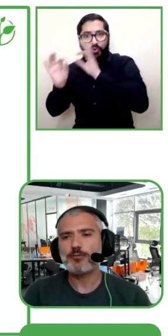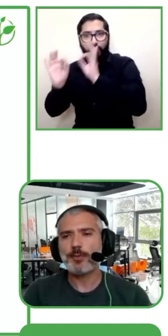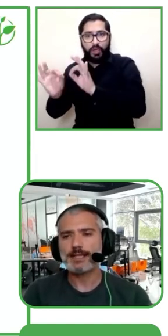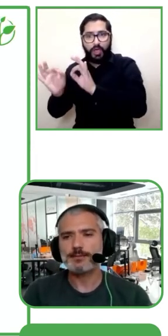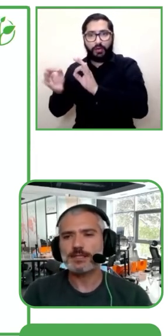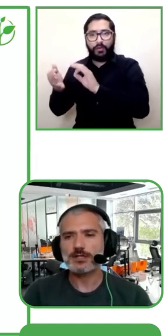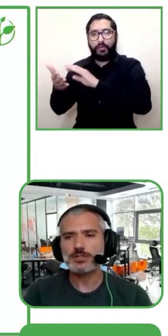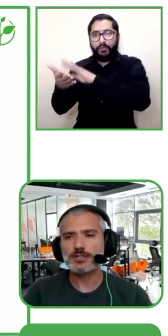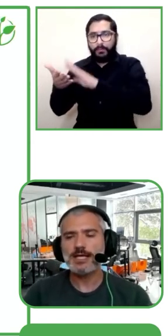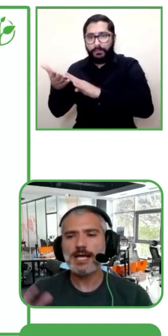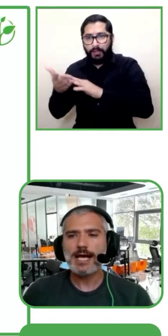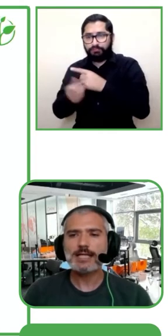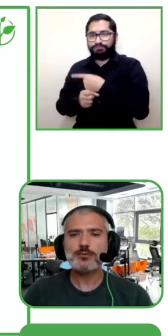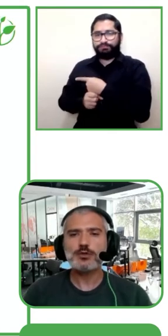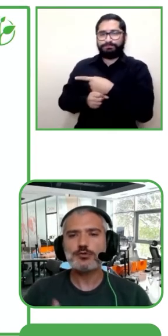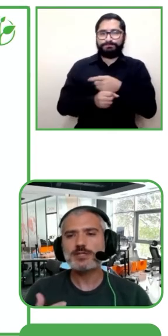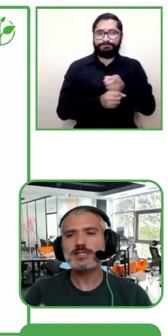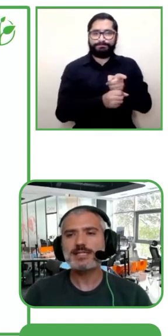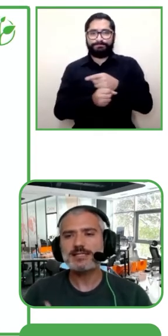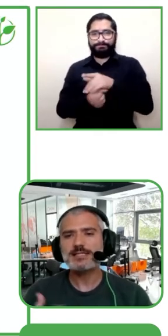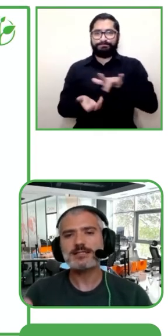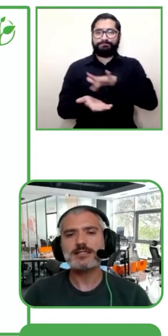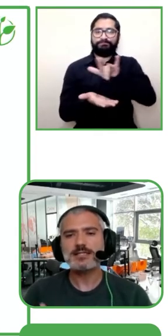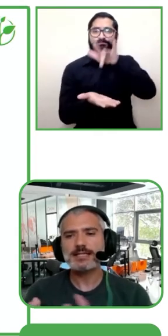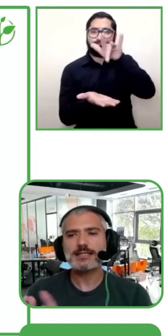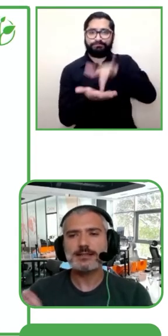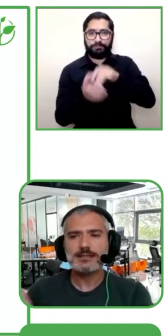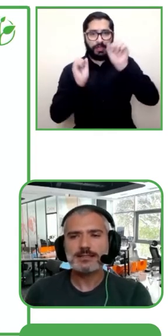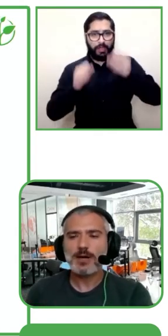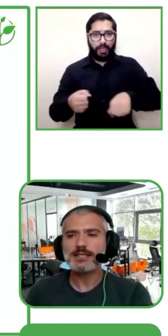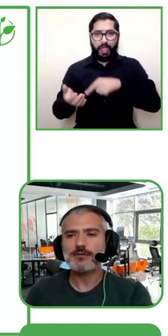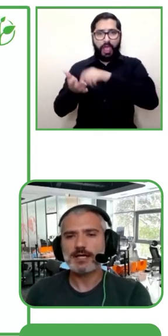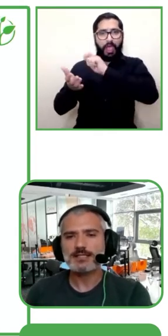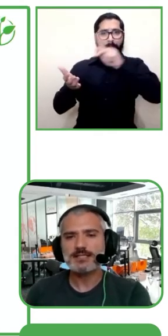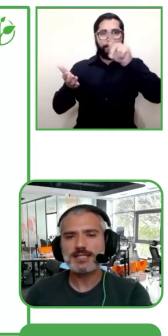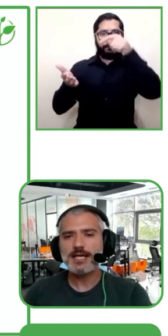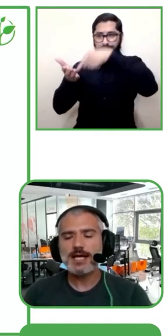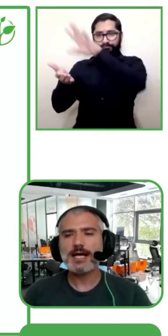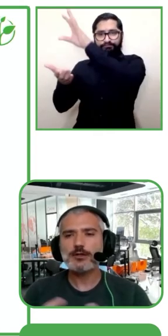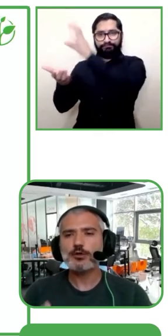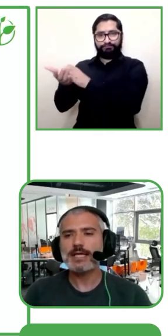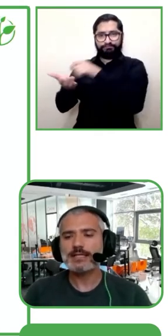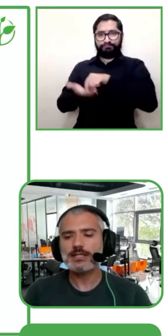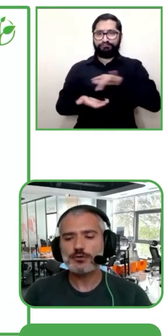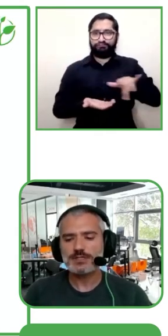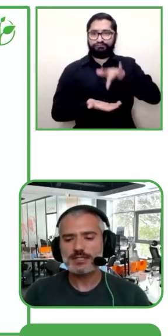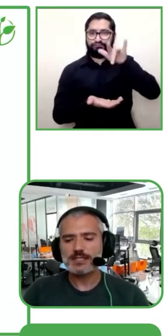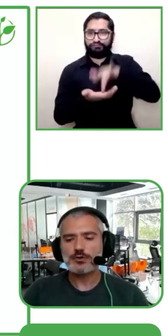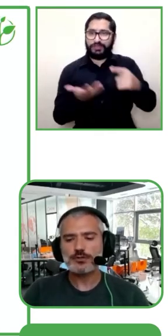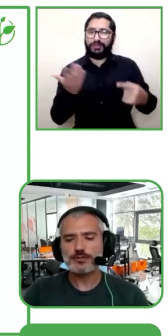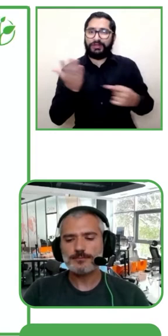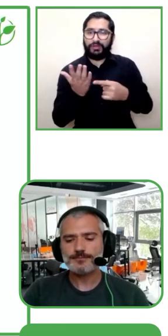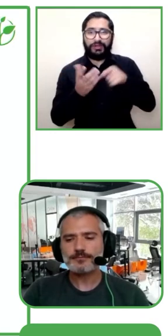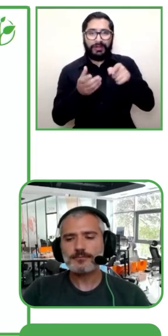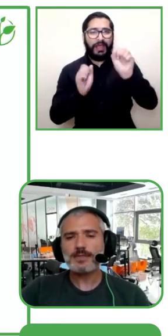indica a partir de esos sensores y los utilizamos dentro de los dispositivos inteligentes para